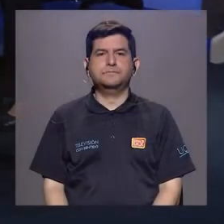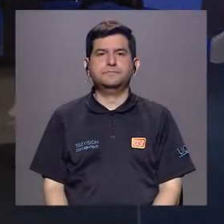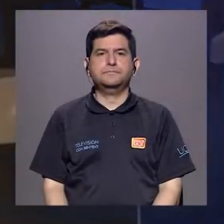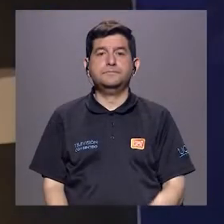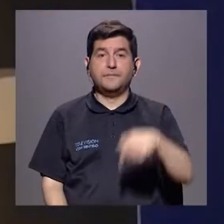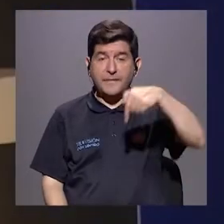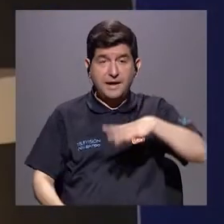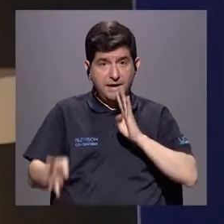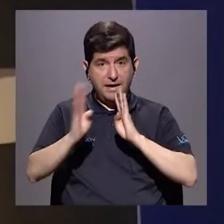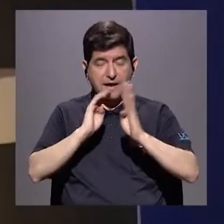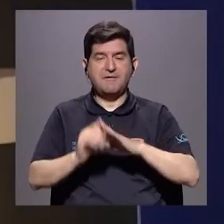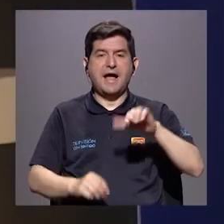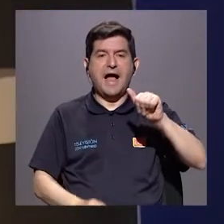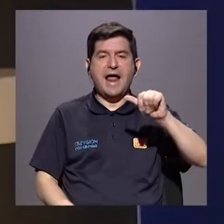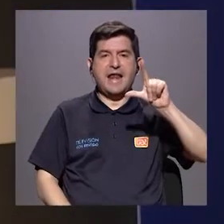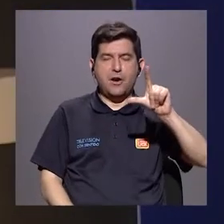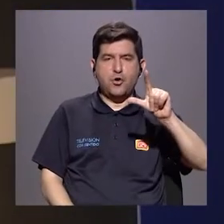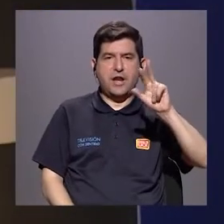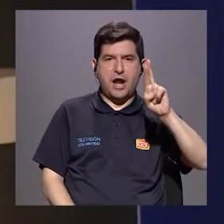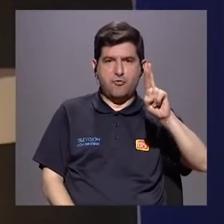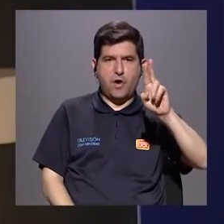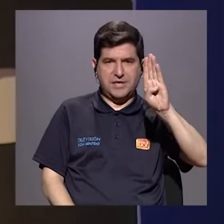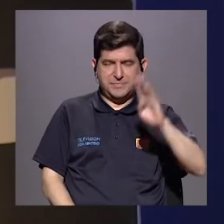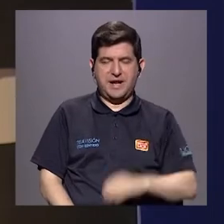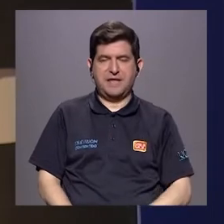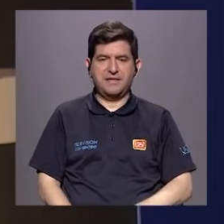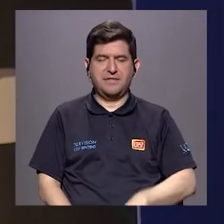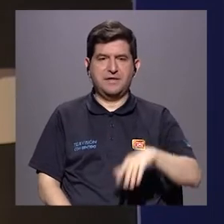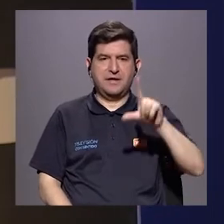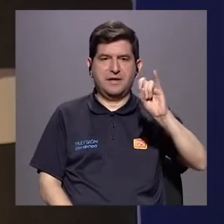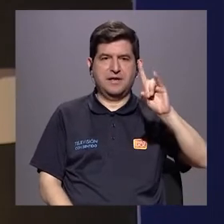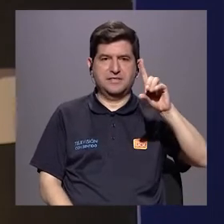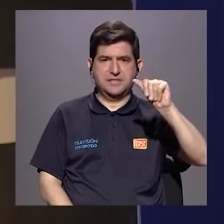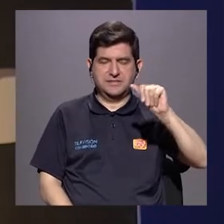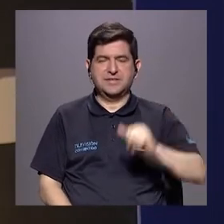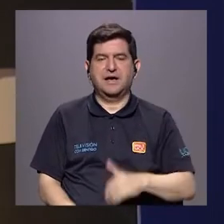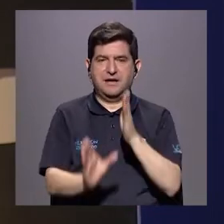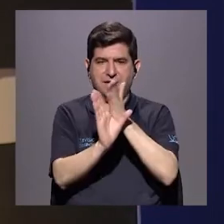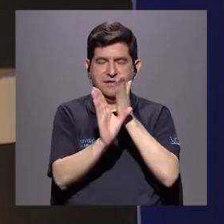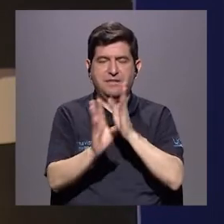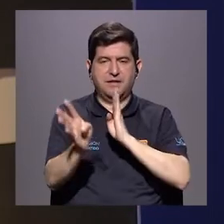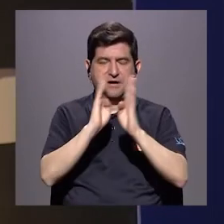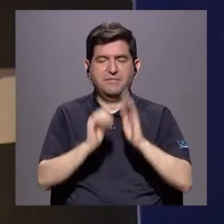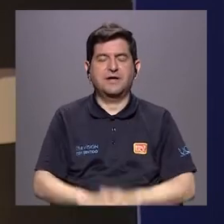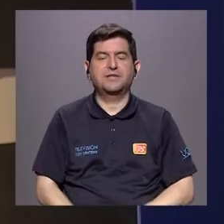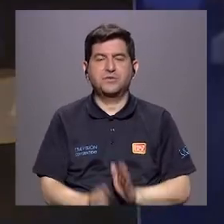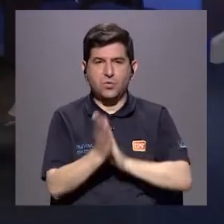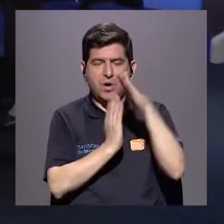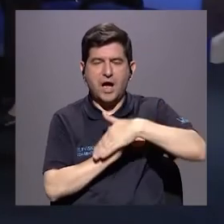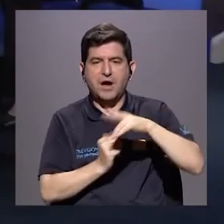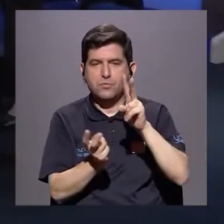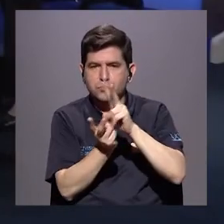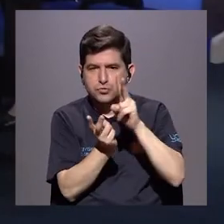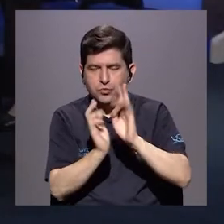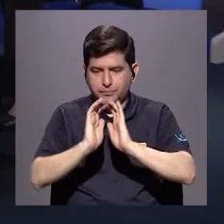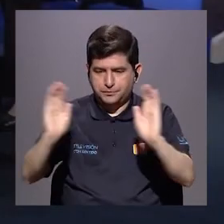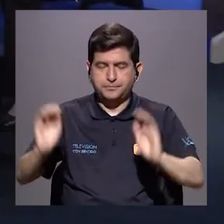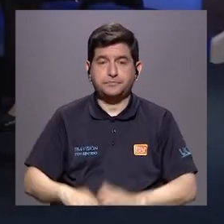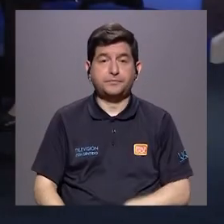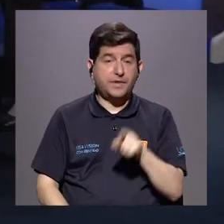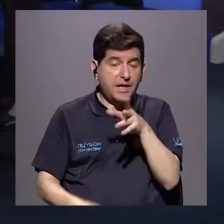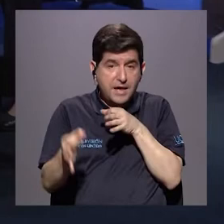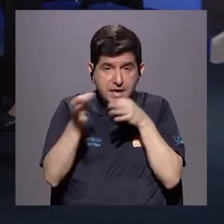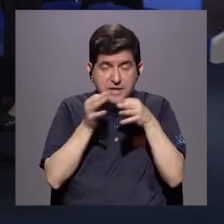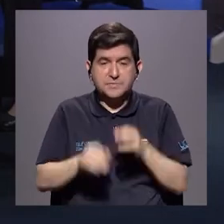Estamos conversando con Ana Lorena Rojas Bredi, licenciada en psicología acerca del abuso sexual infantil, nos estaba hablando Lorena